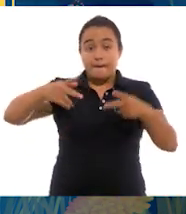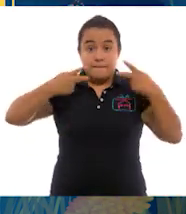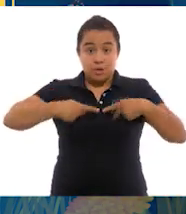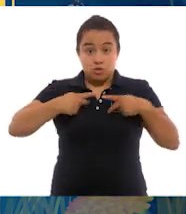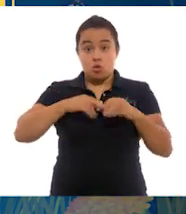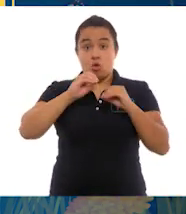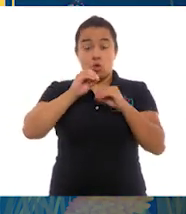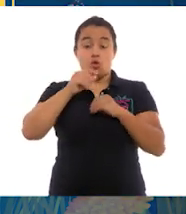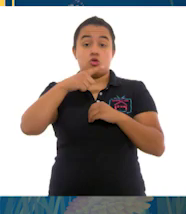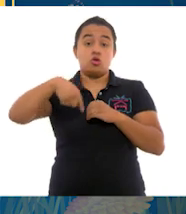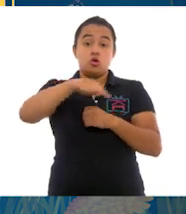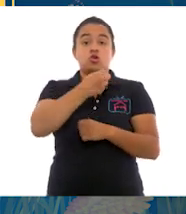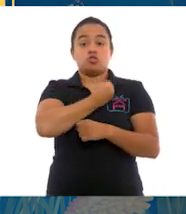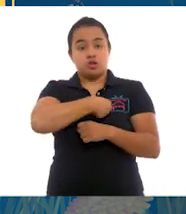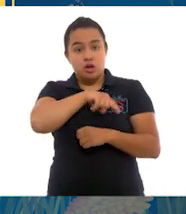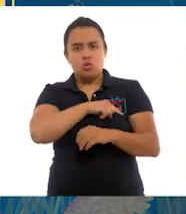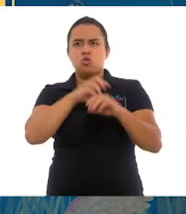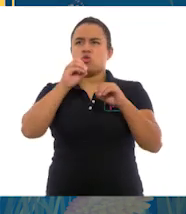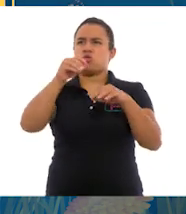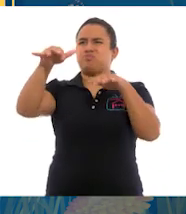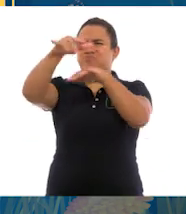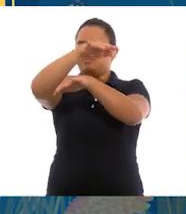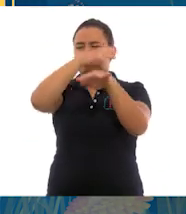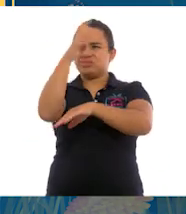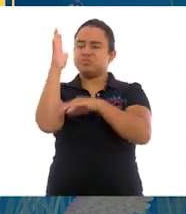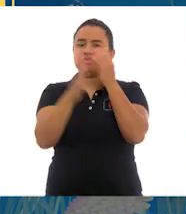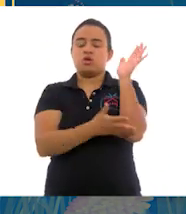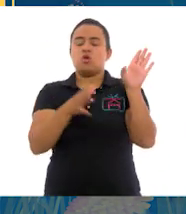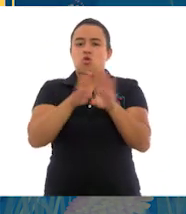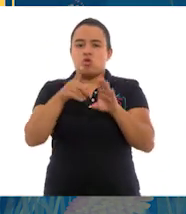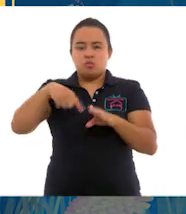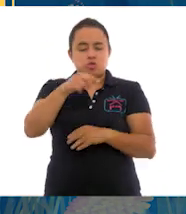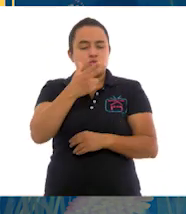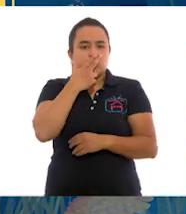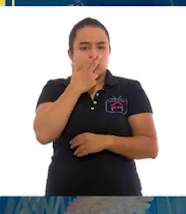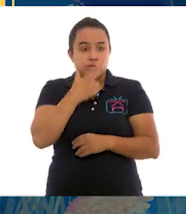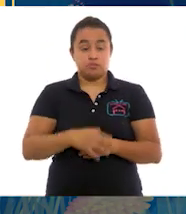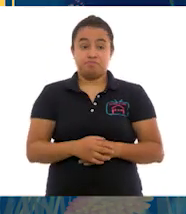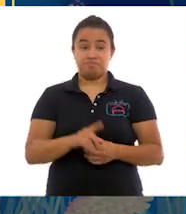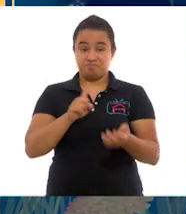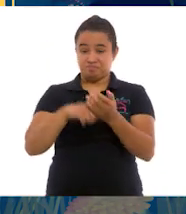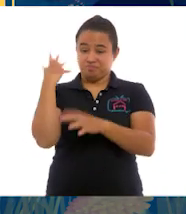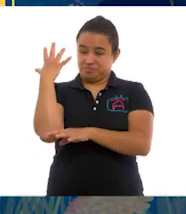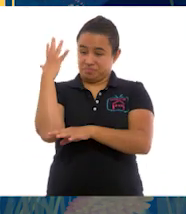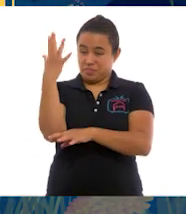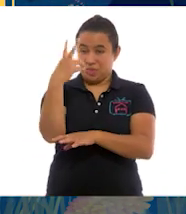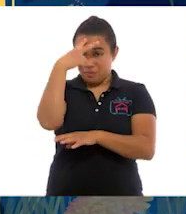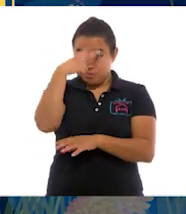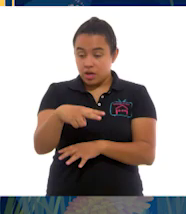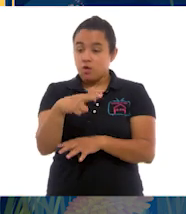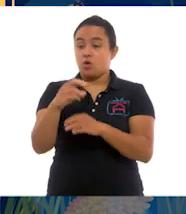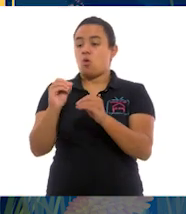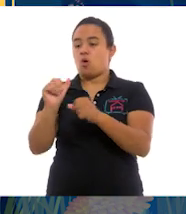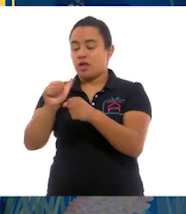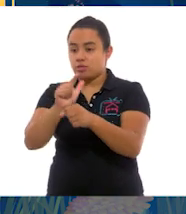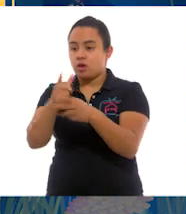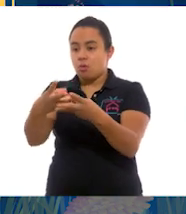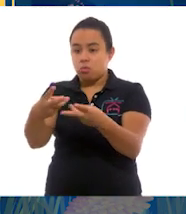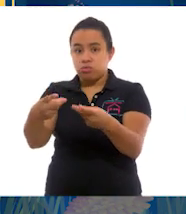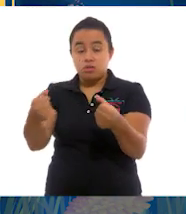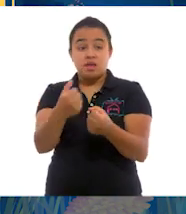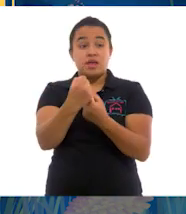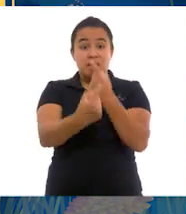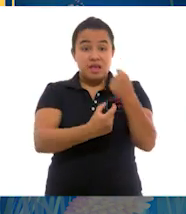tu salud y en la calidad del ambiente. Debido a nuestro consumo excesivo, los ecosistemas de México se deterioran y muchas